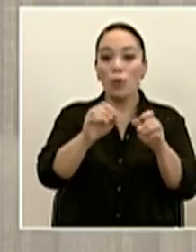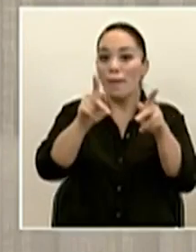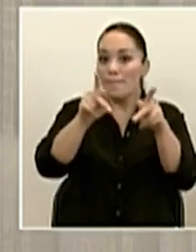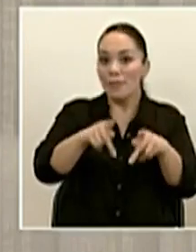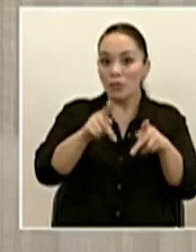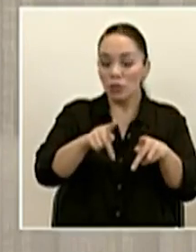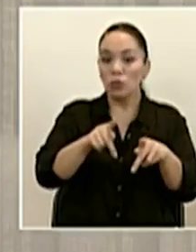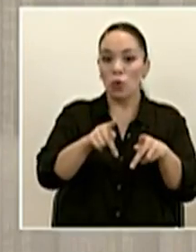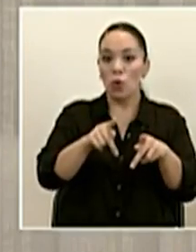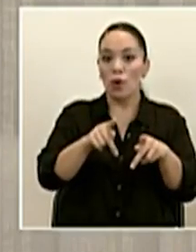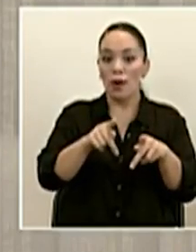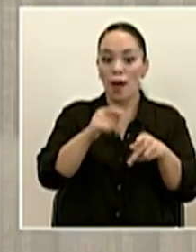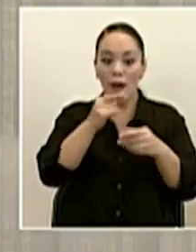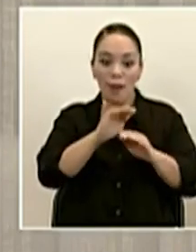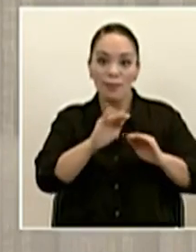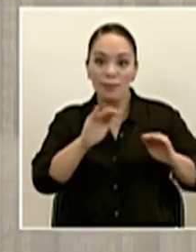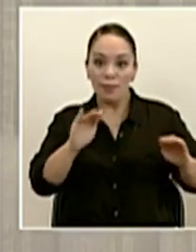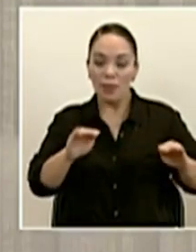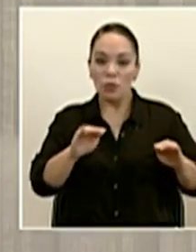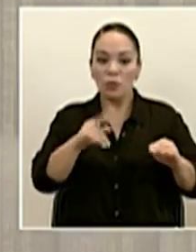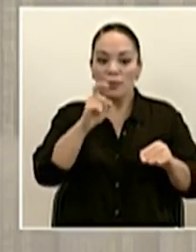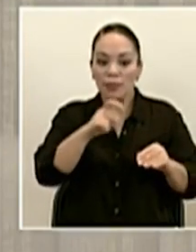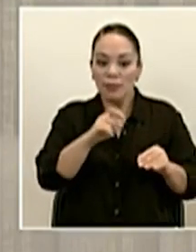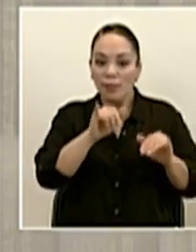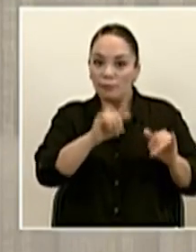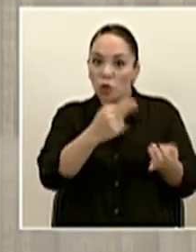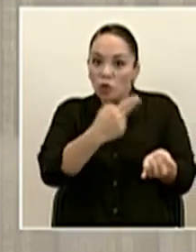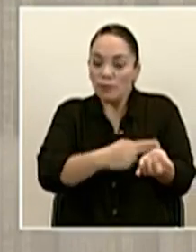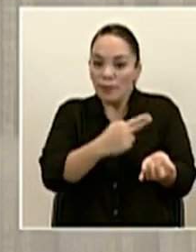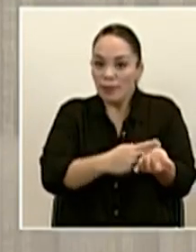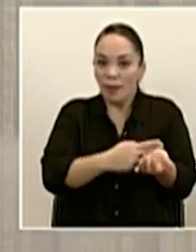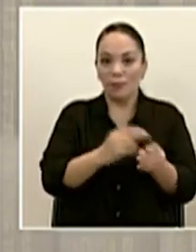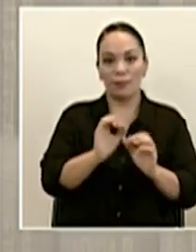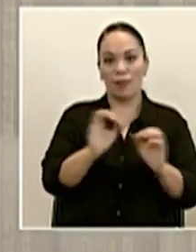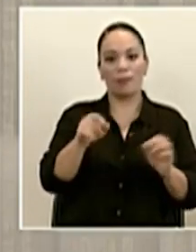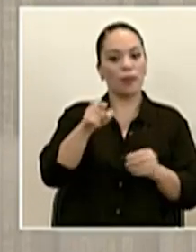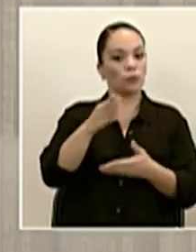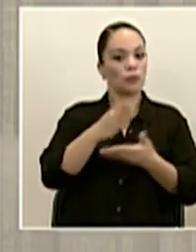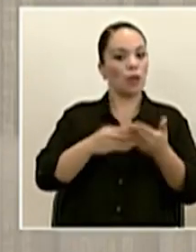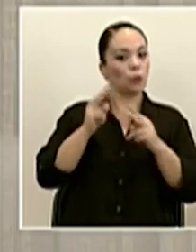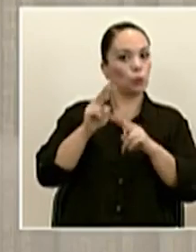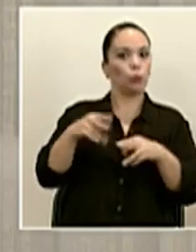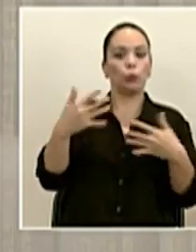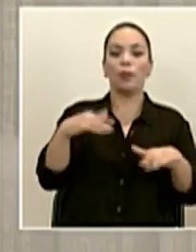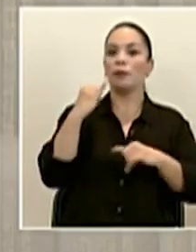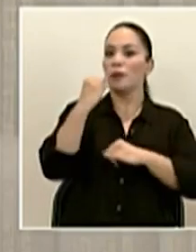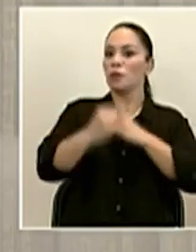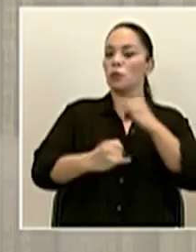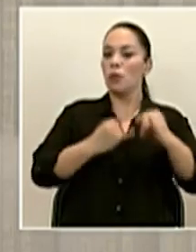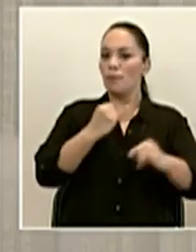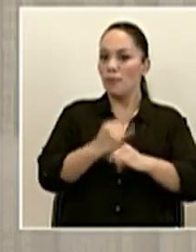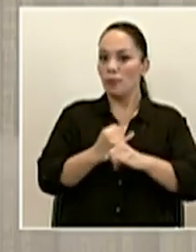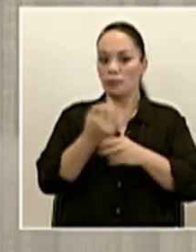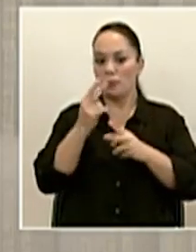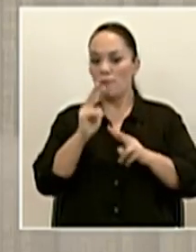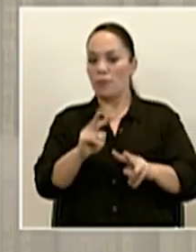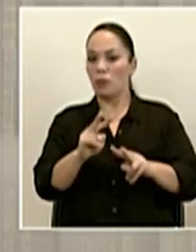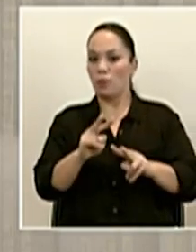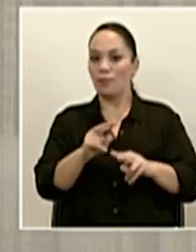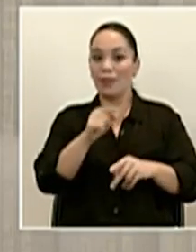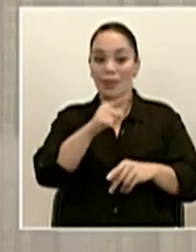ser hospitalizado. Esto es algo que se está viendo internacionalmente. Esos niños o neonatos